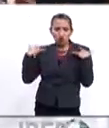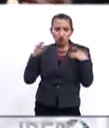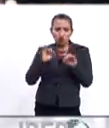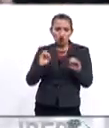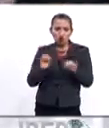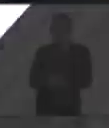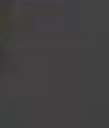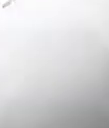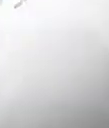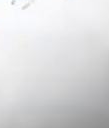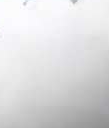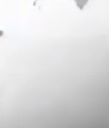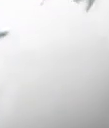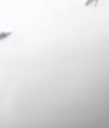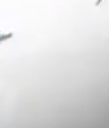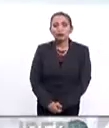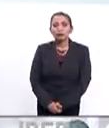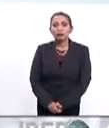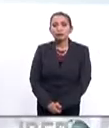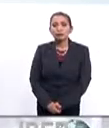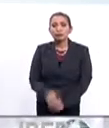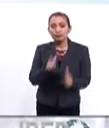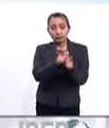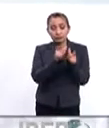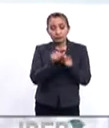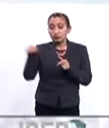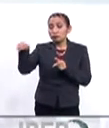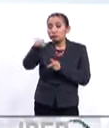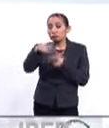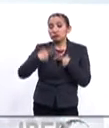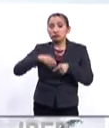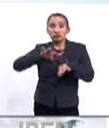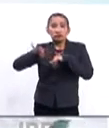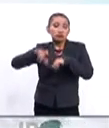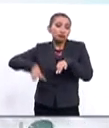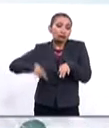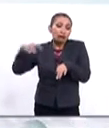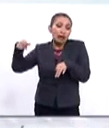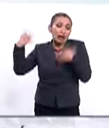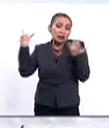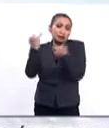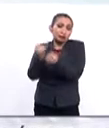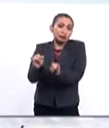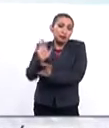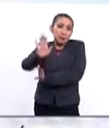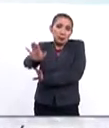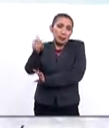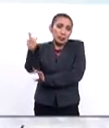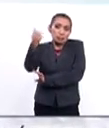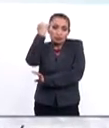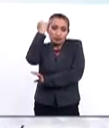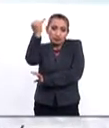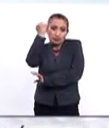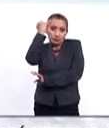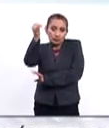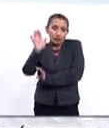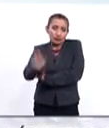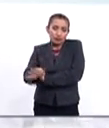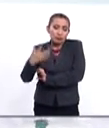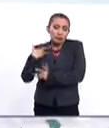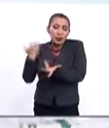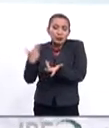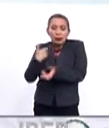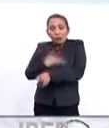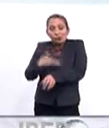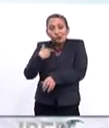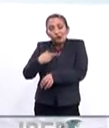hecho. Un grupo de funcionarios actuando de manera unilateral puede realizar